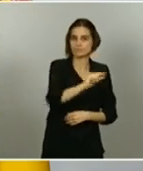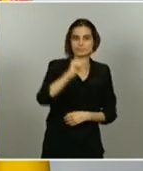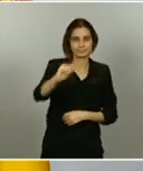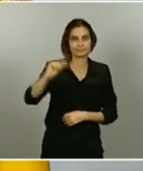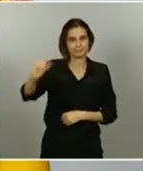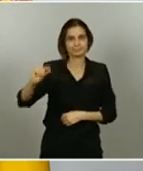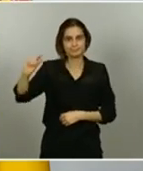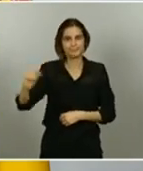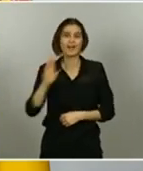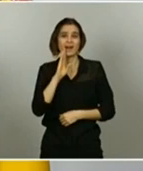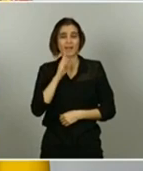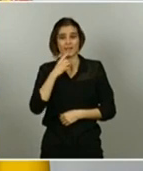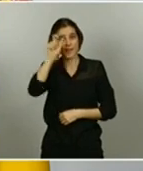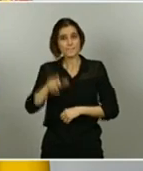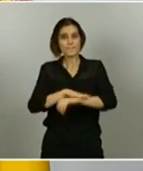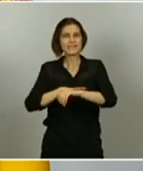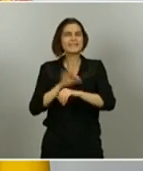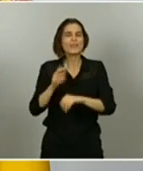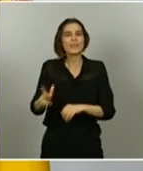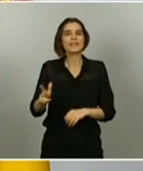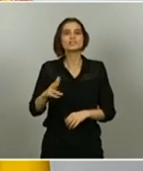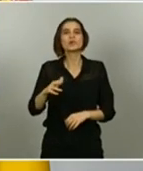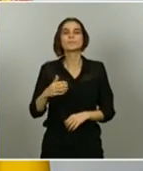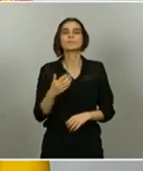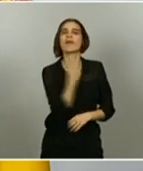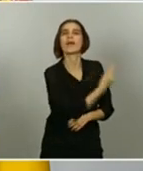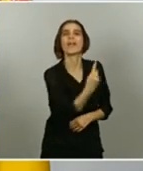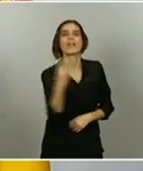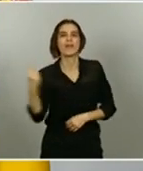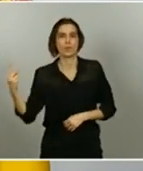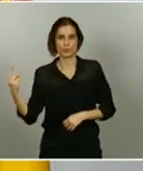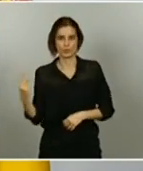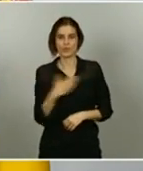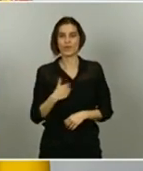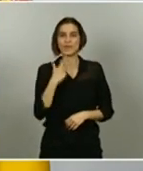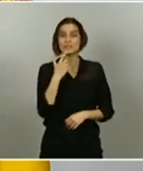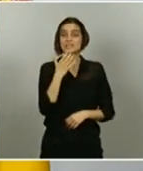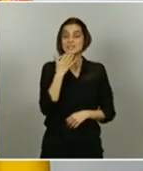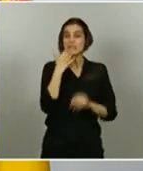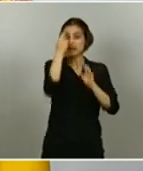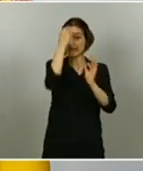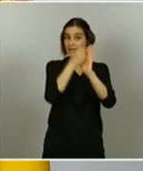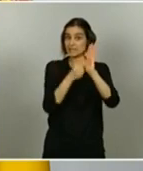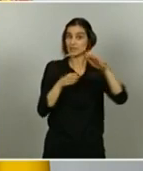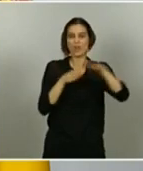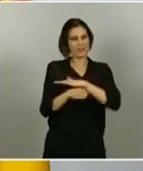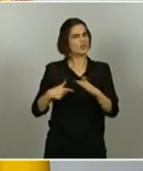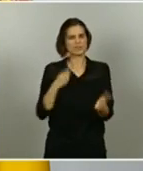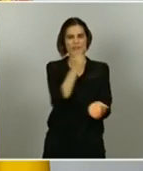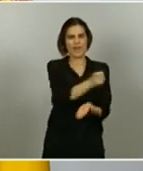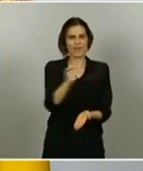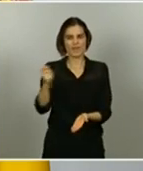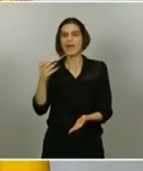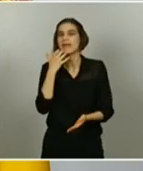ciudadanía. Esto significa que se recibirá siempre que se cumplan los requisitos de acceso, como ocurre, por ejemplo, con el derecho a una pensión de